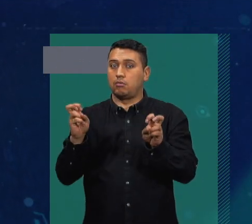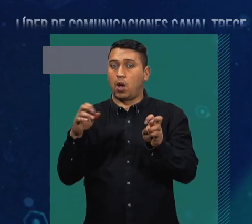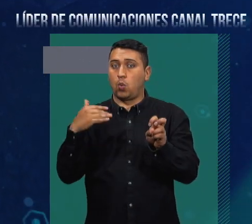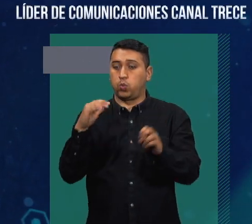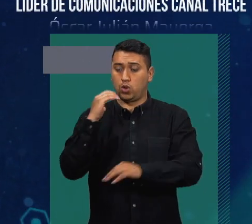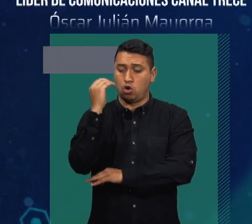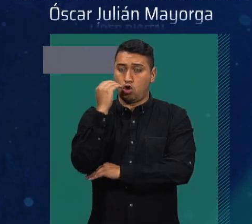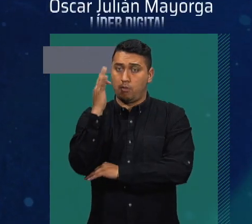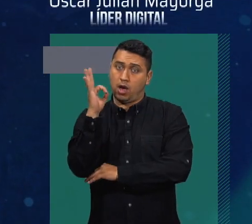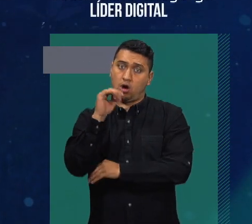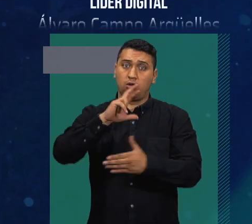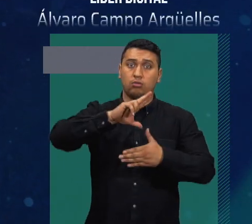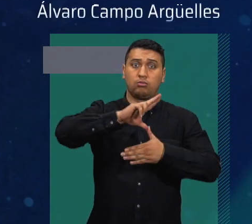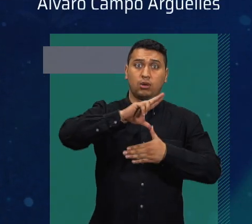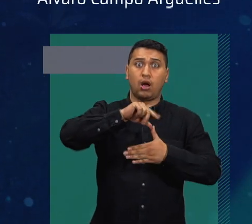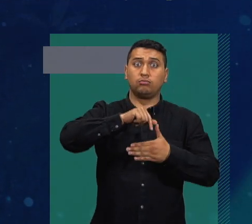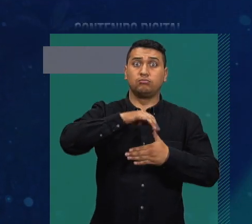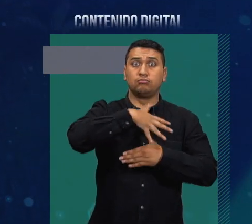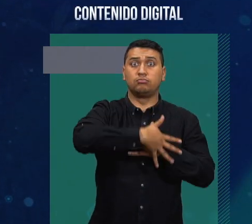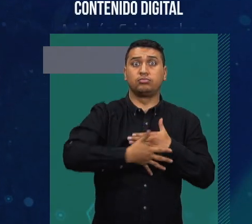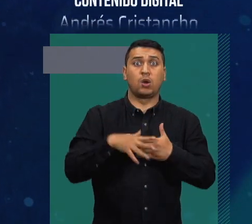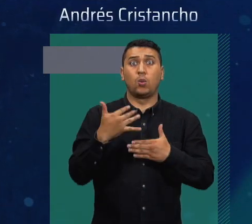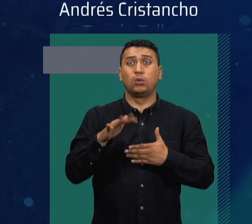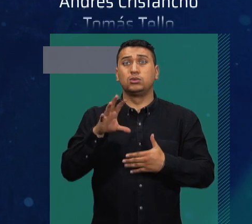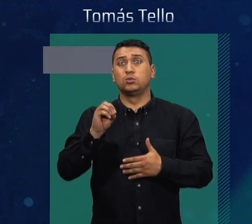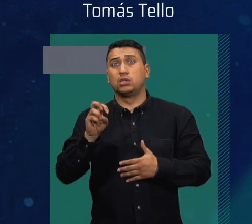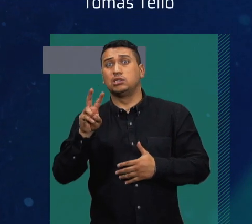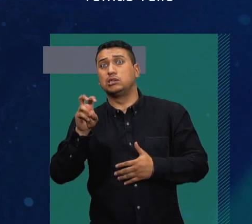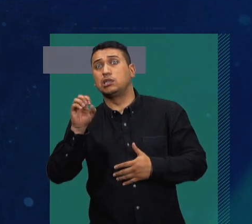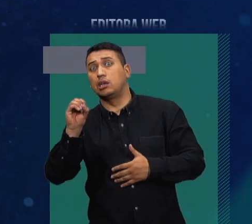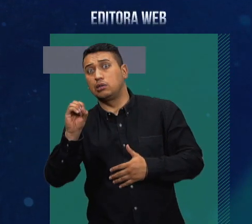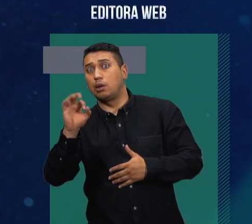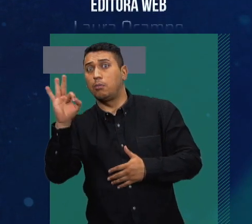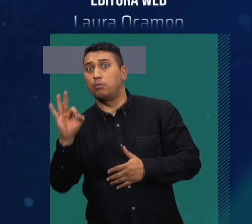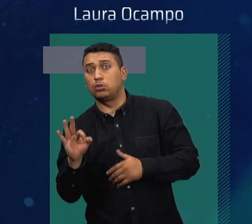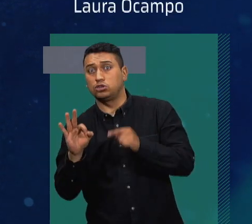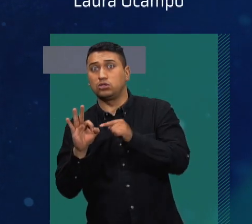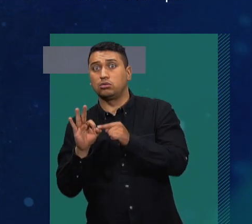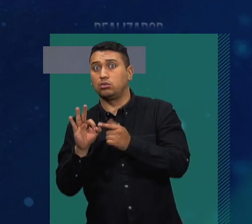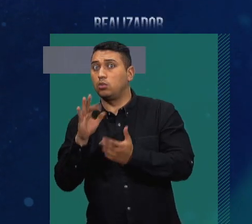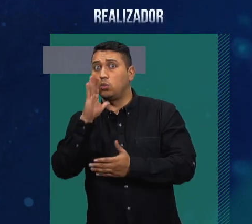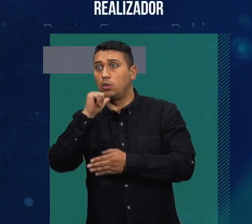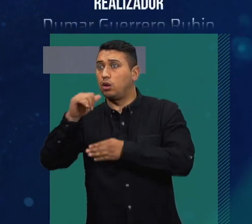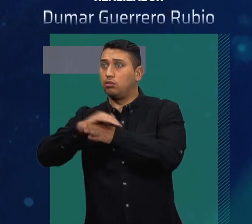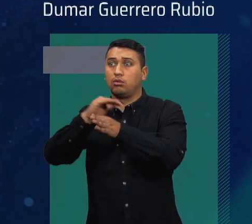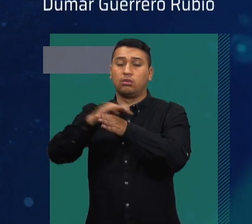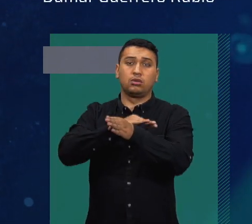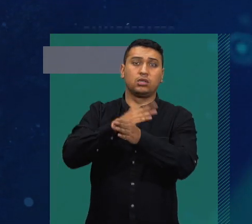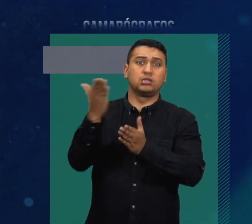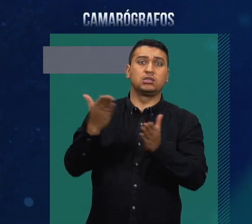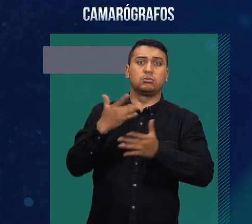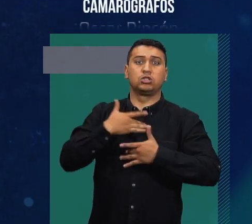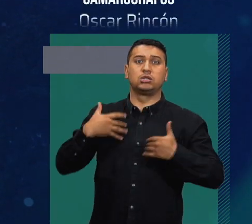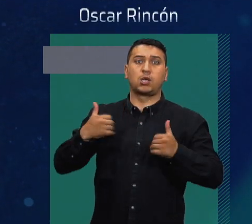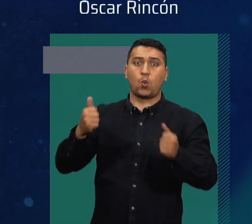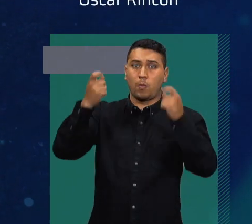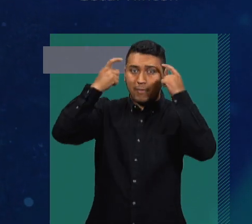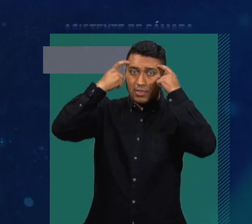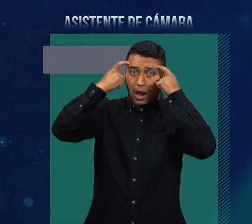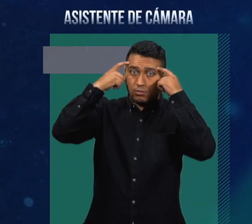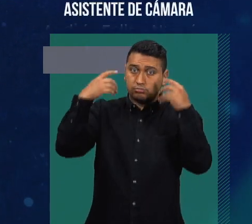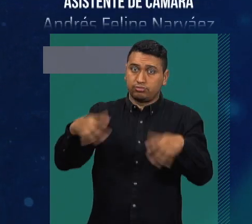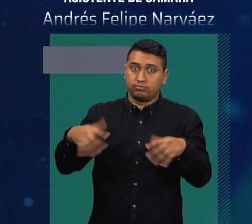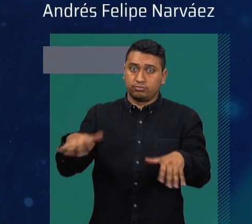más en Colombia y en toda América Latina en donde se observa que entre un 50 y un 70% de la población no tiene acceso a servicios de salud mental.